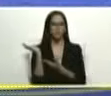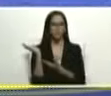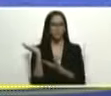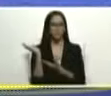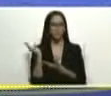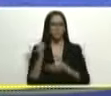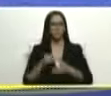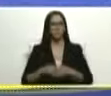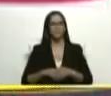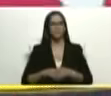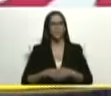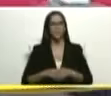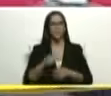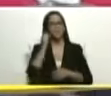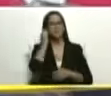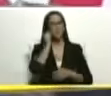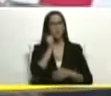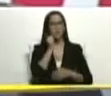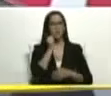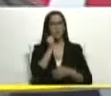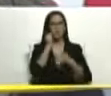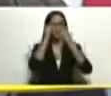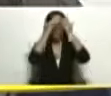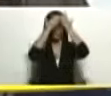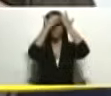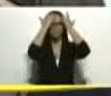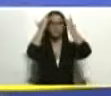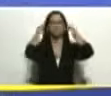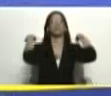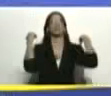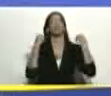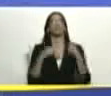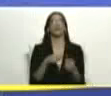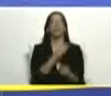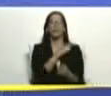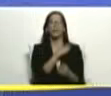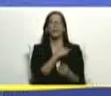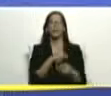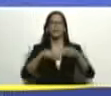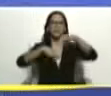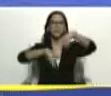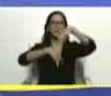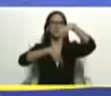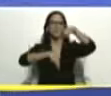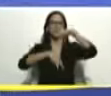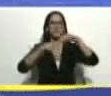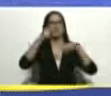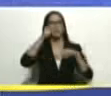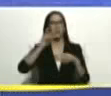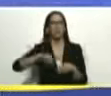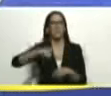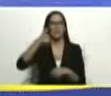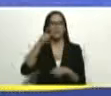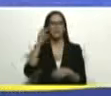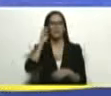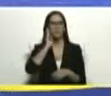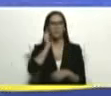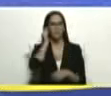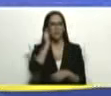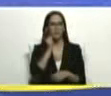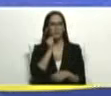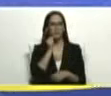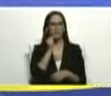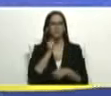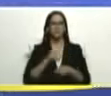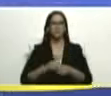para el estado Sucre el almirante Remigio Ceballos seguridad máxima el estado Sucre para